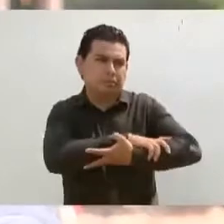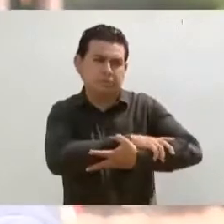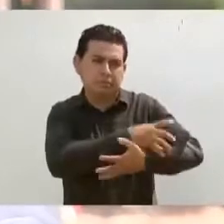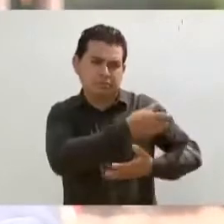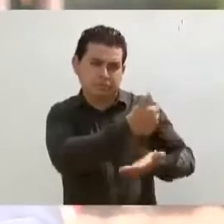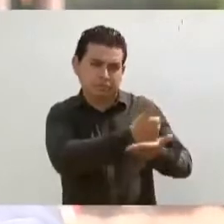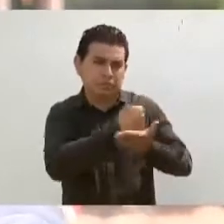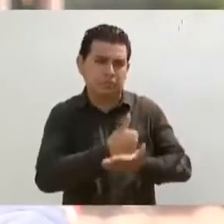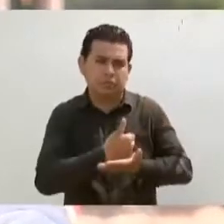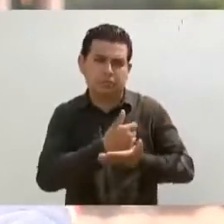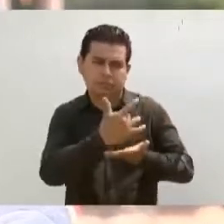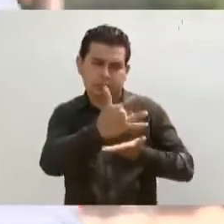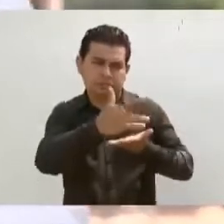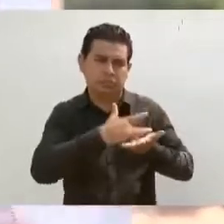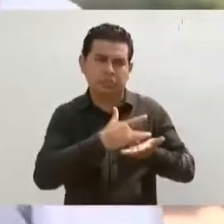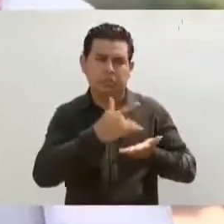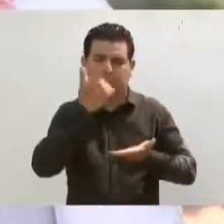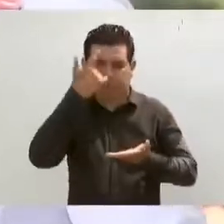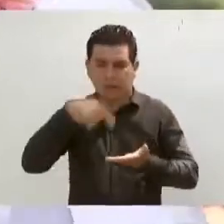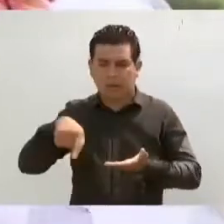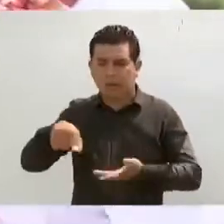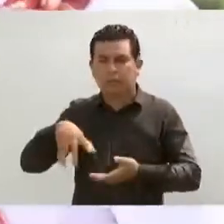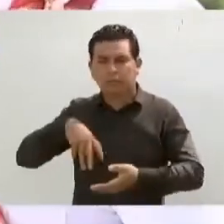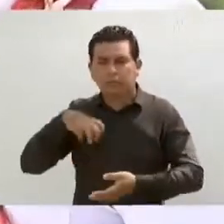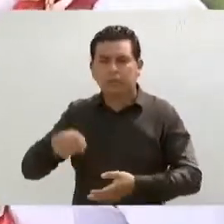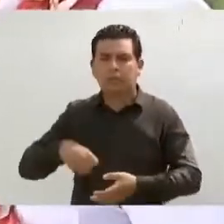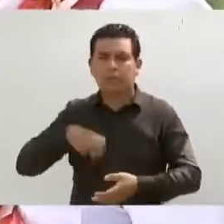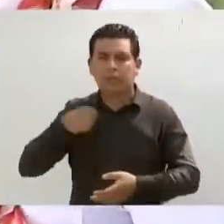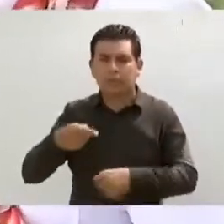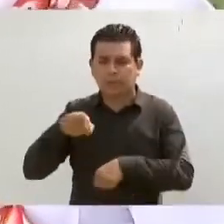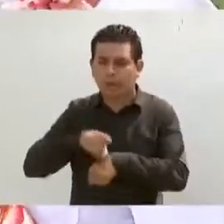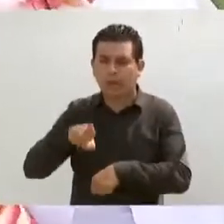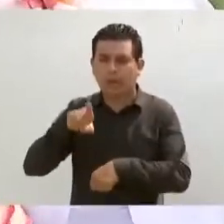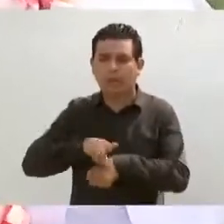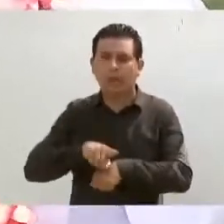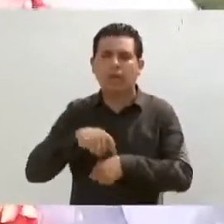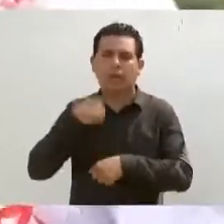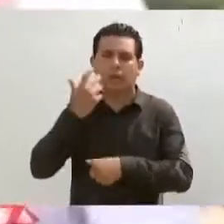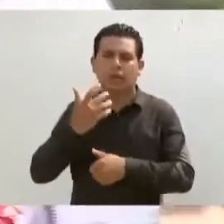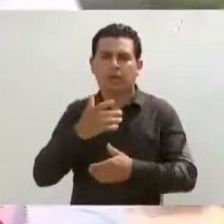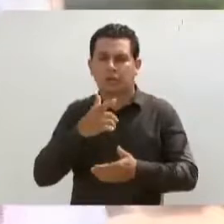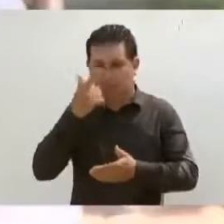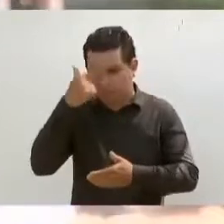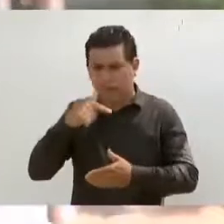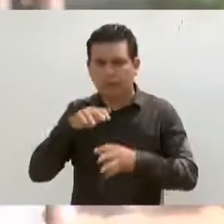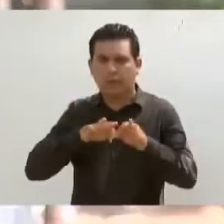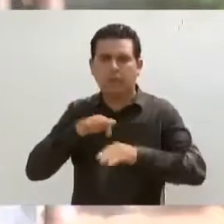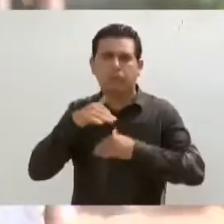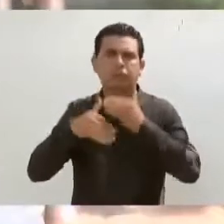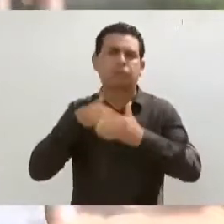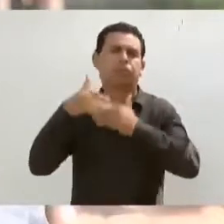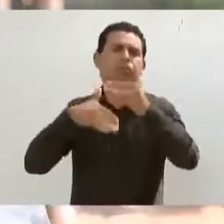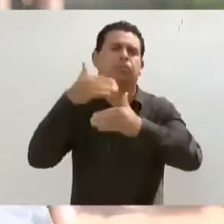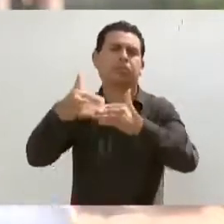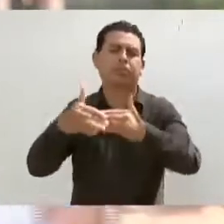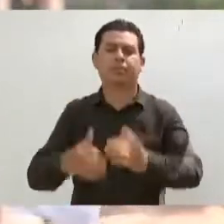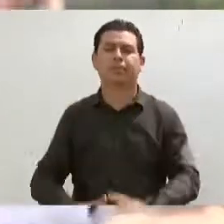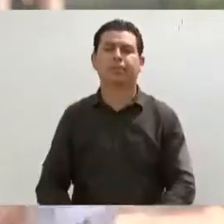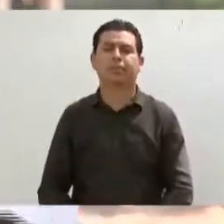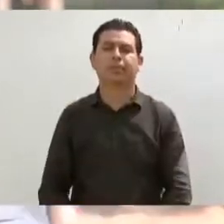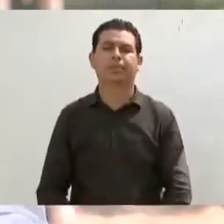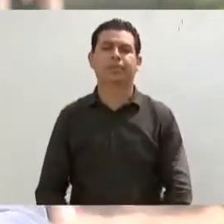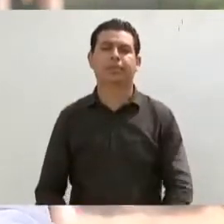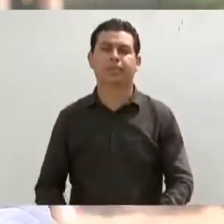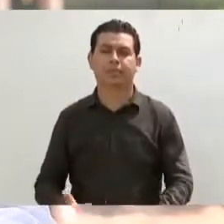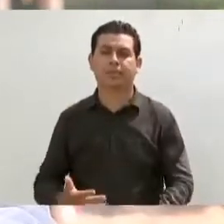acompañar ese esfuerzo que hacen todos los días para salir adelante. Como